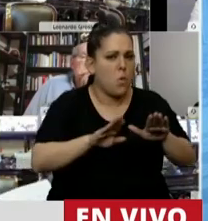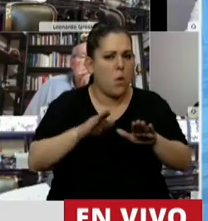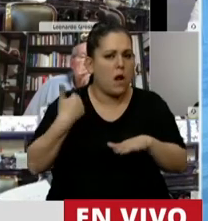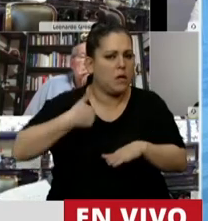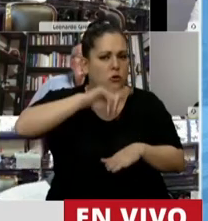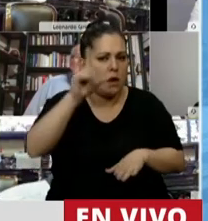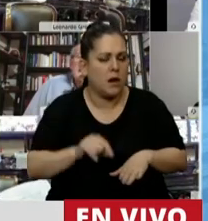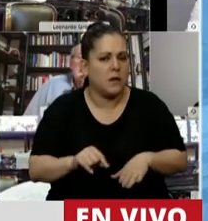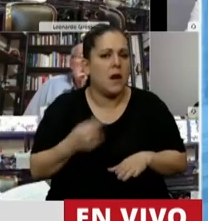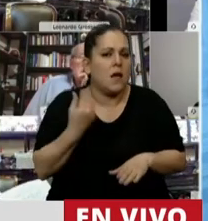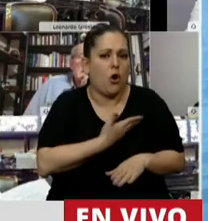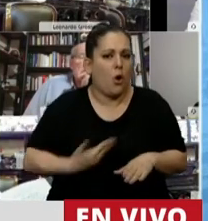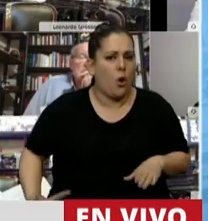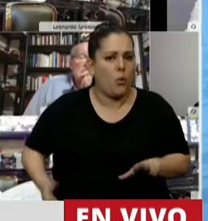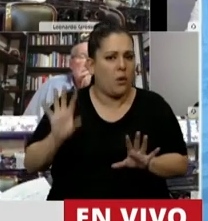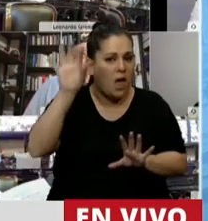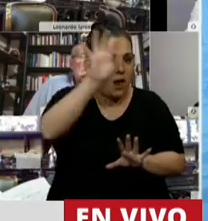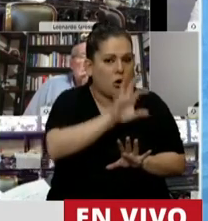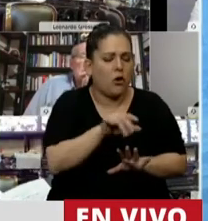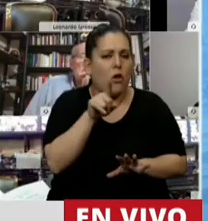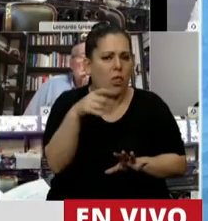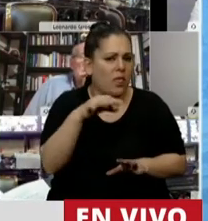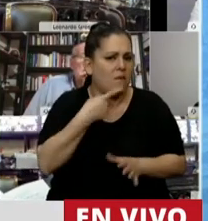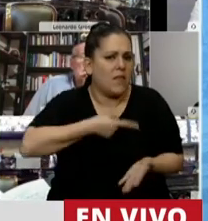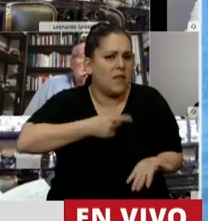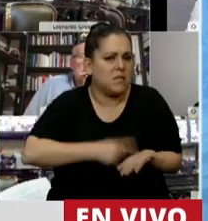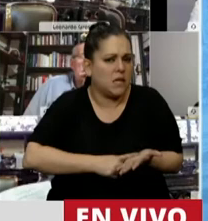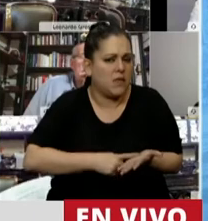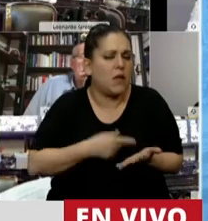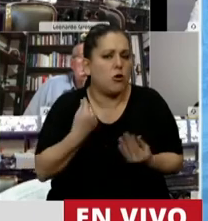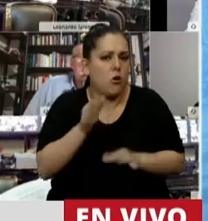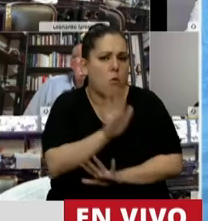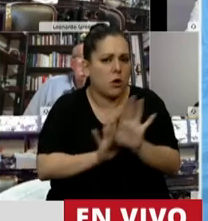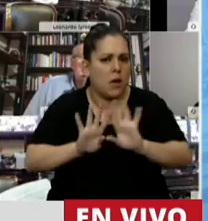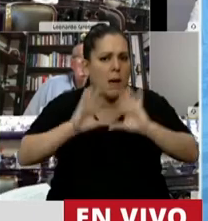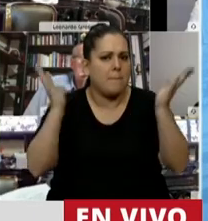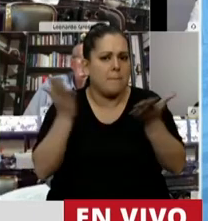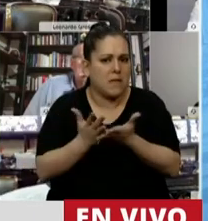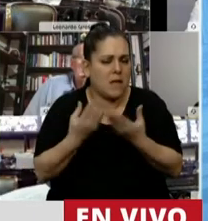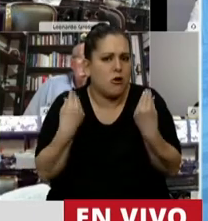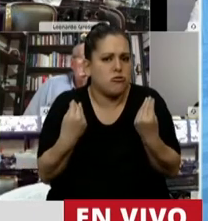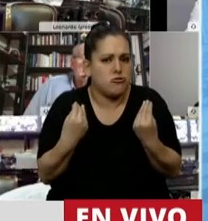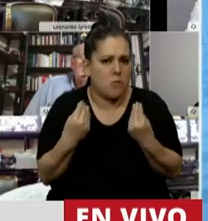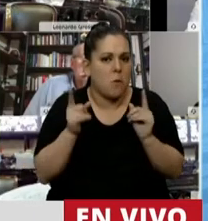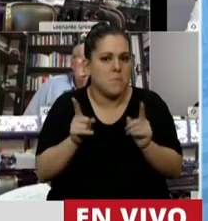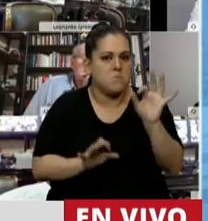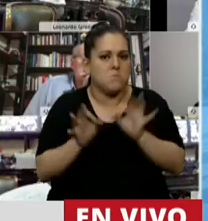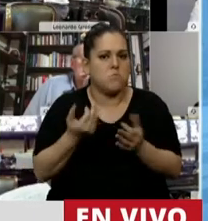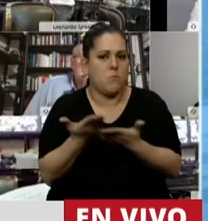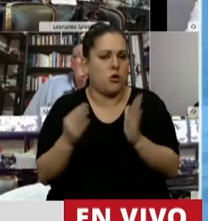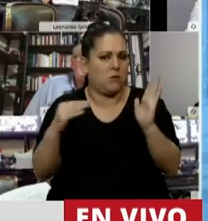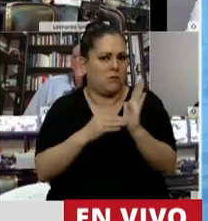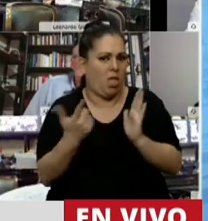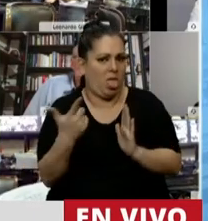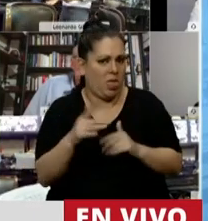gobiernos locales los que deben decidir el ordenamiento ambiental de sus territorios, lo que esta iniciativa evidentemente no